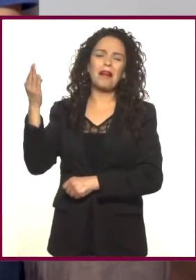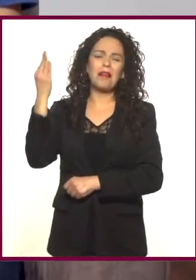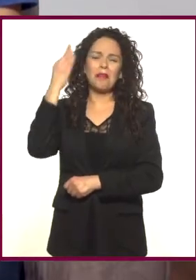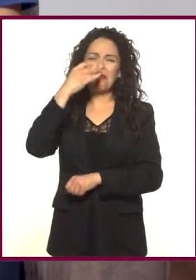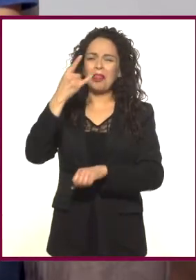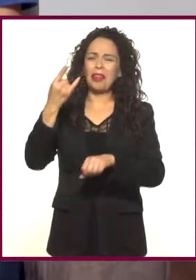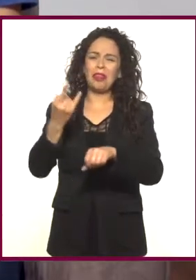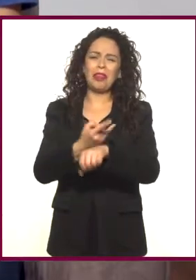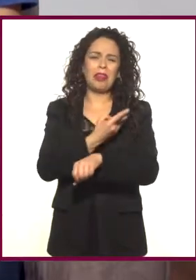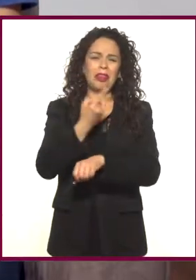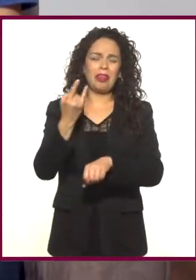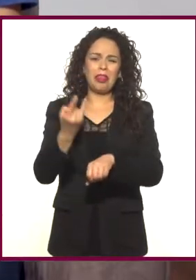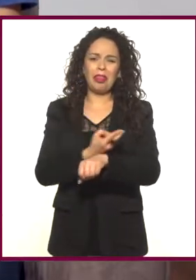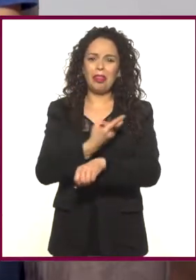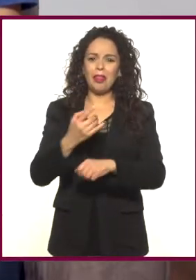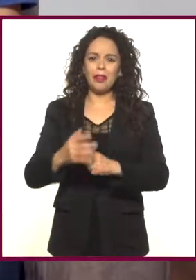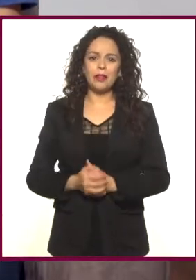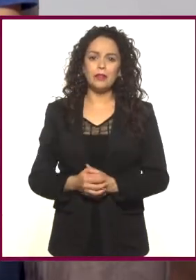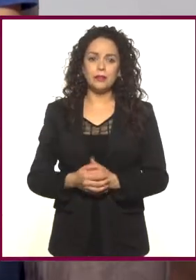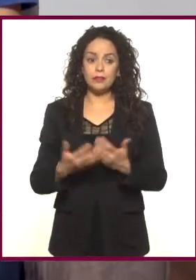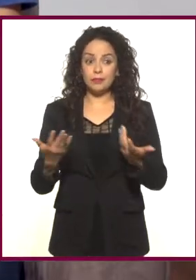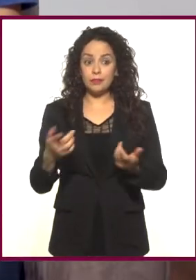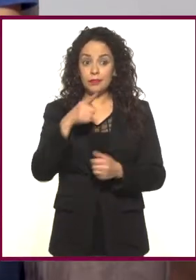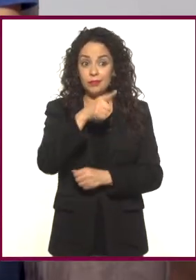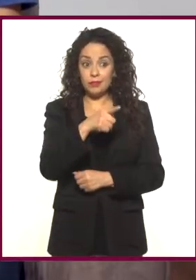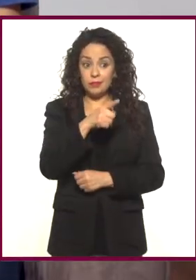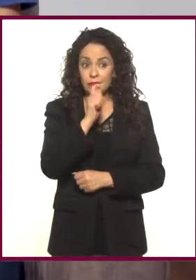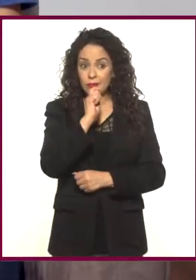dije que el chiste de la peli era que los efectos son marcapatito.